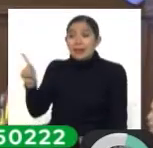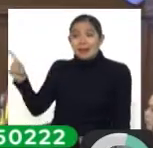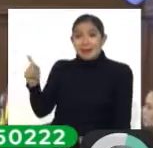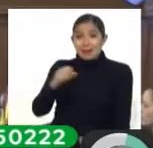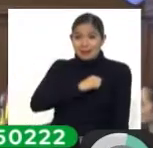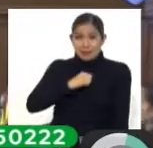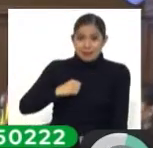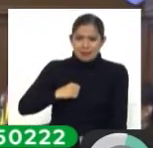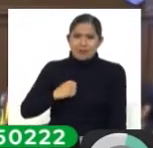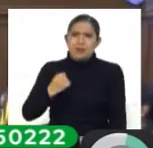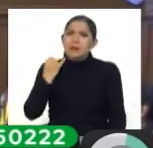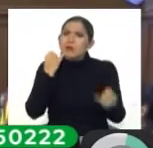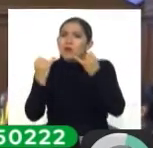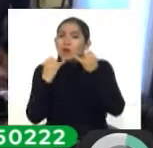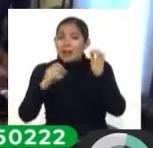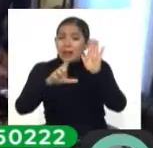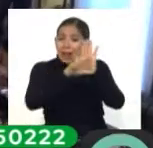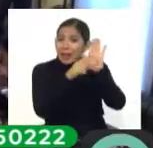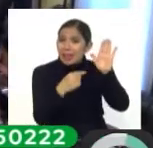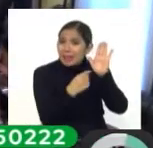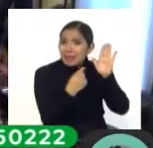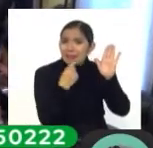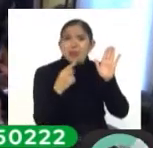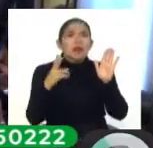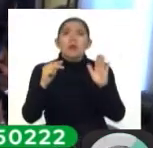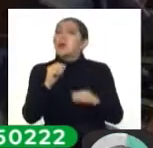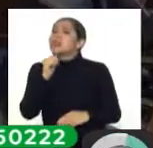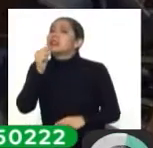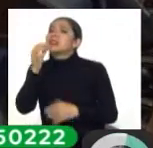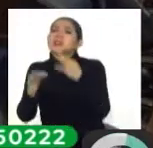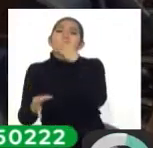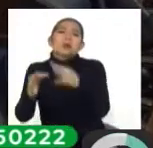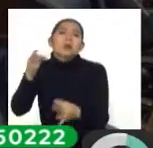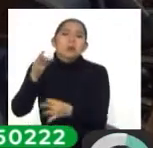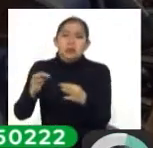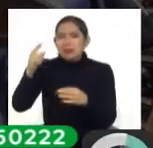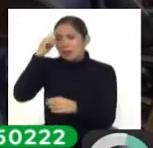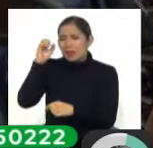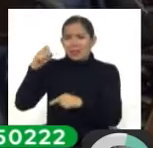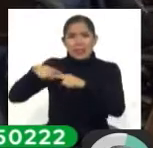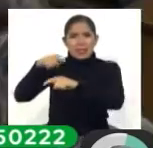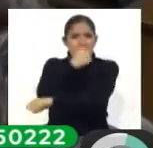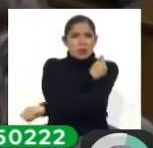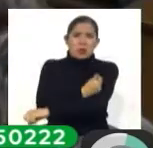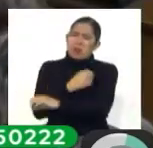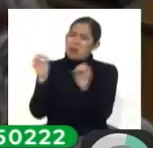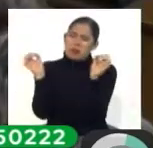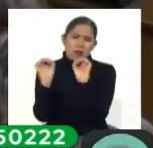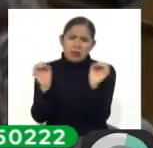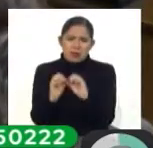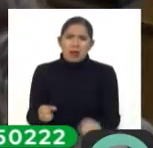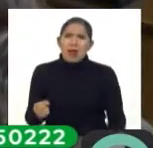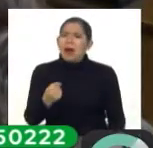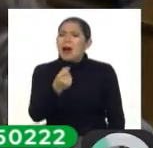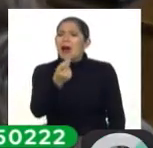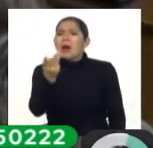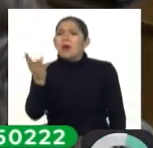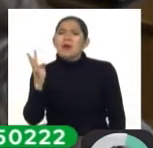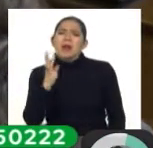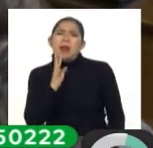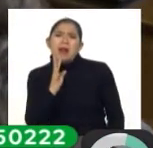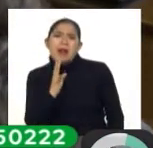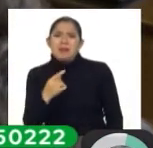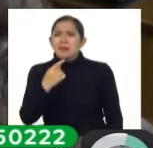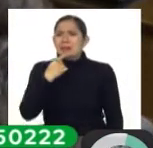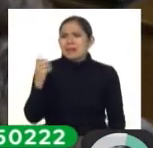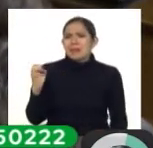no establece impunidad ni dar inmunidad a exautoridades del Estado. De que han dicho que esta ley es para la inmunidad,